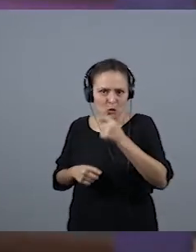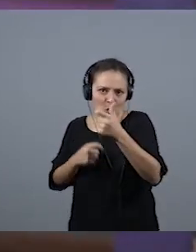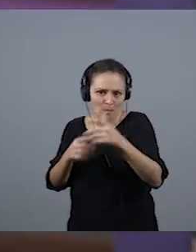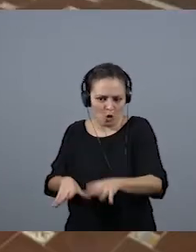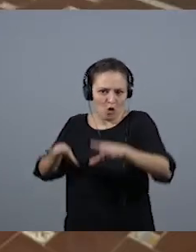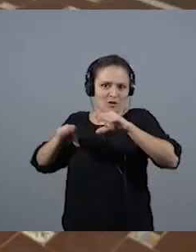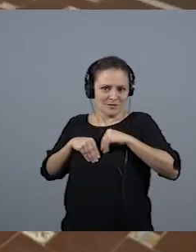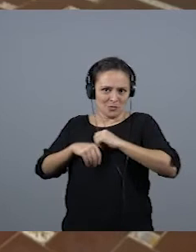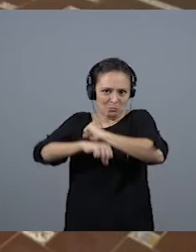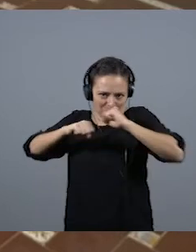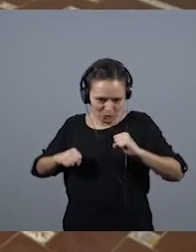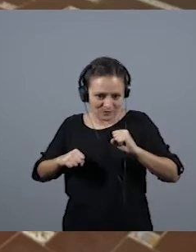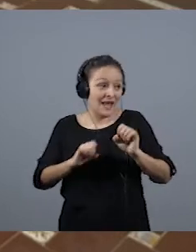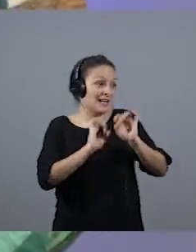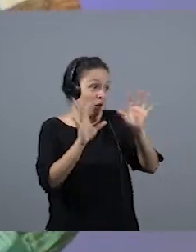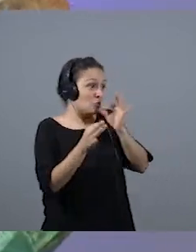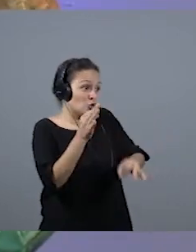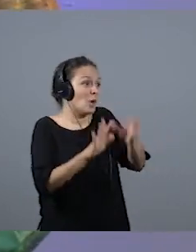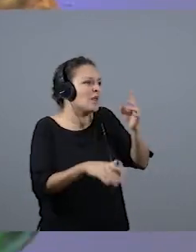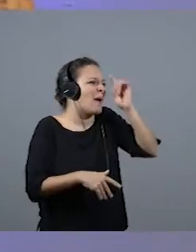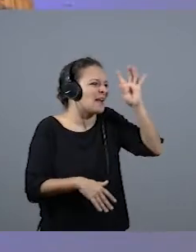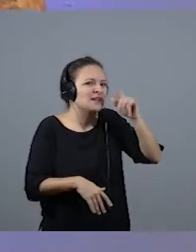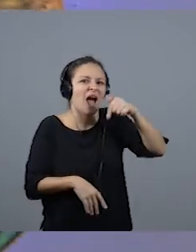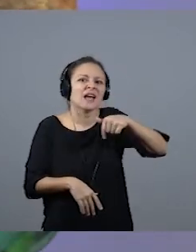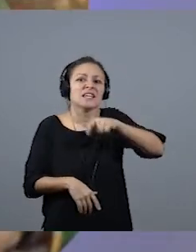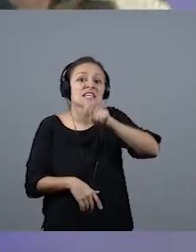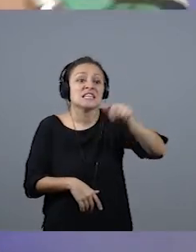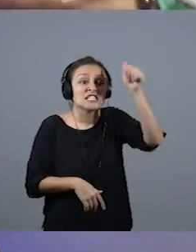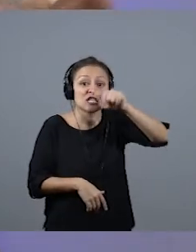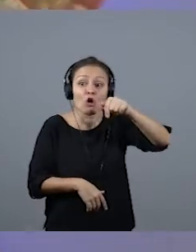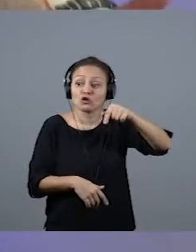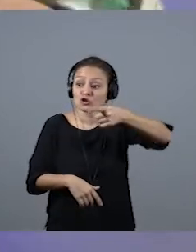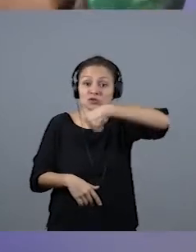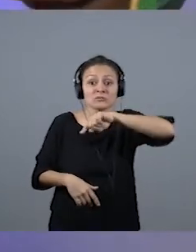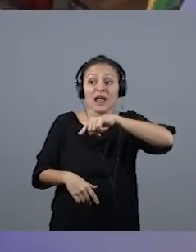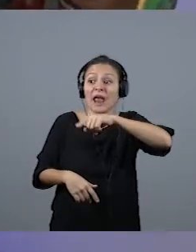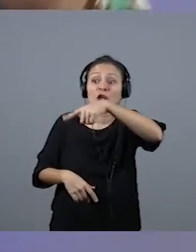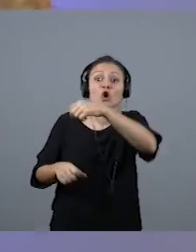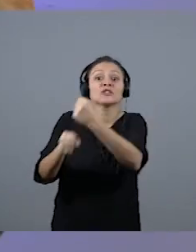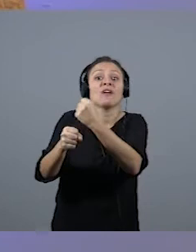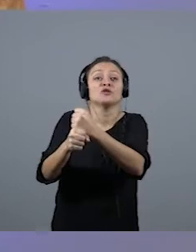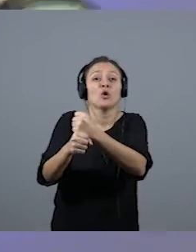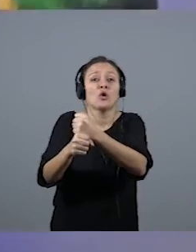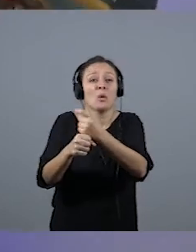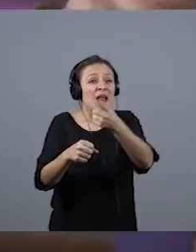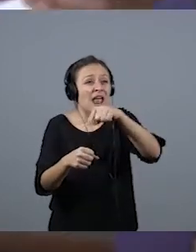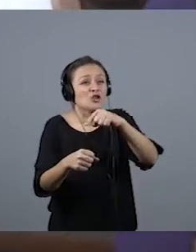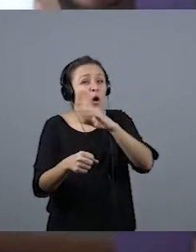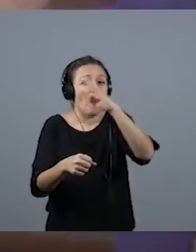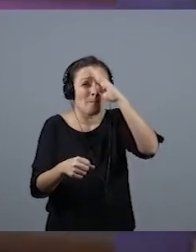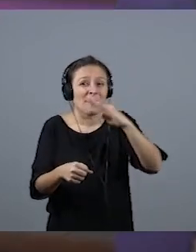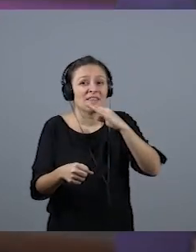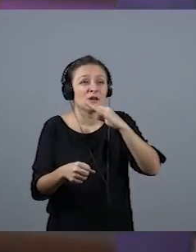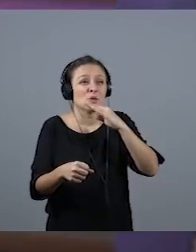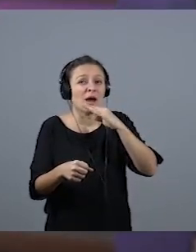afortunadamente. Porque quién le iba a decir a los chicos que hay aquí hoy trabajando y demás, que ellos cuando sean padres van a tener un permiso para tenerlo.